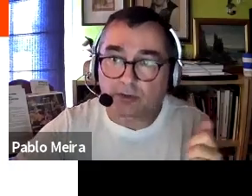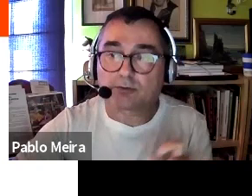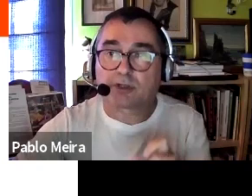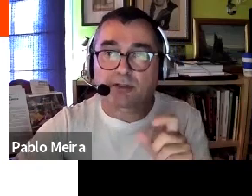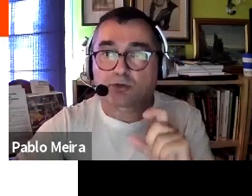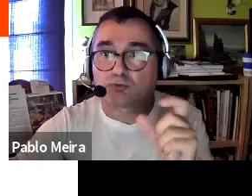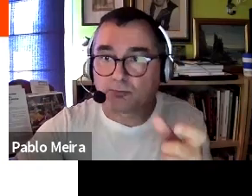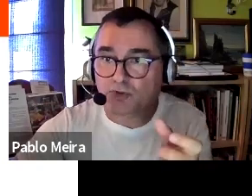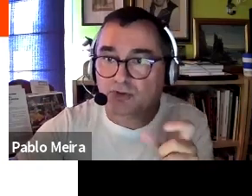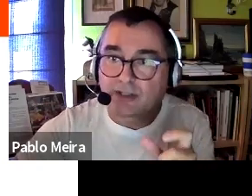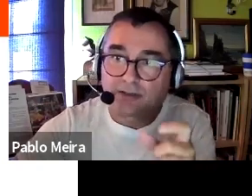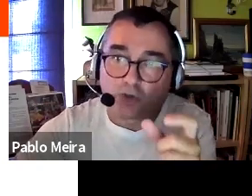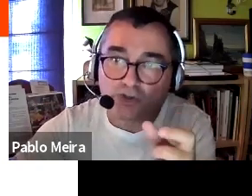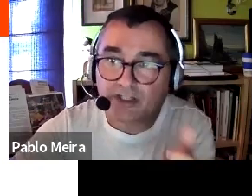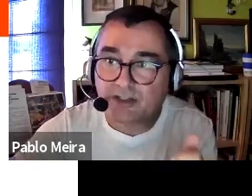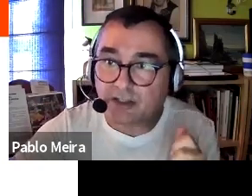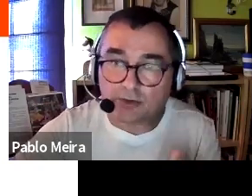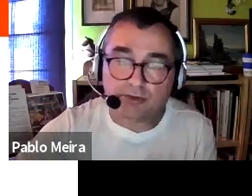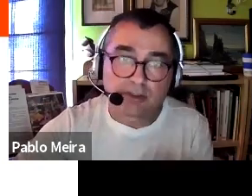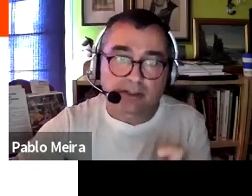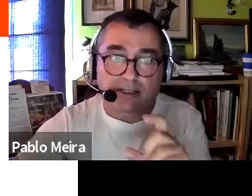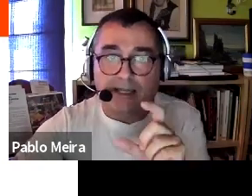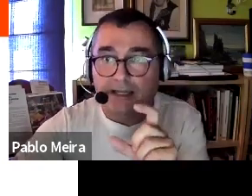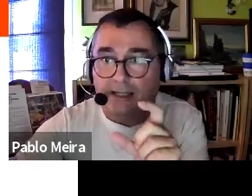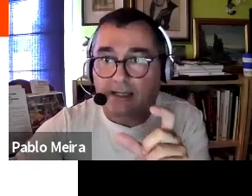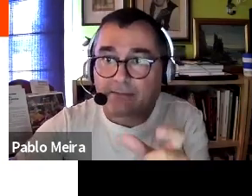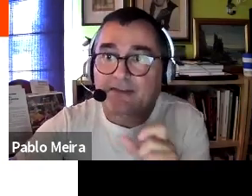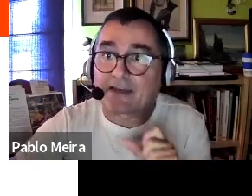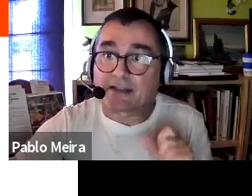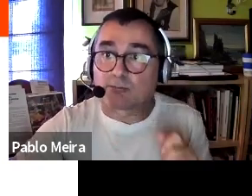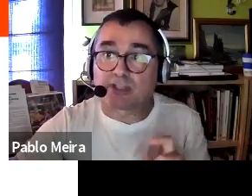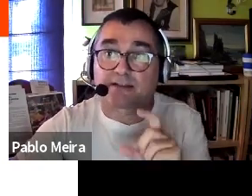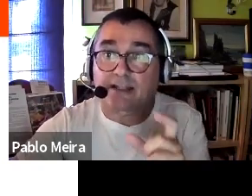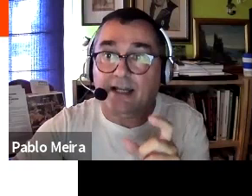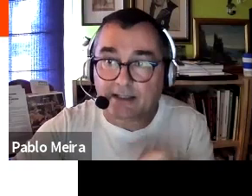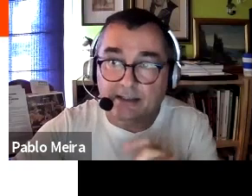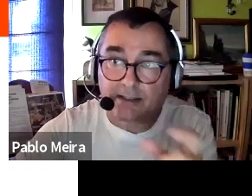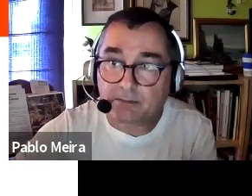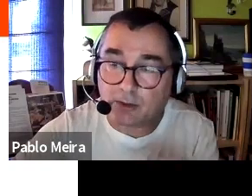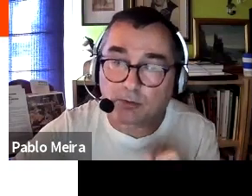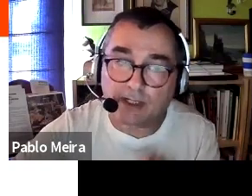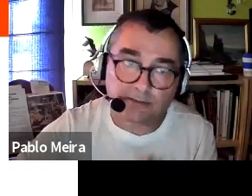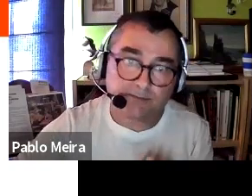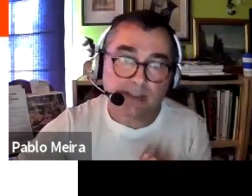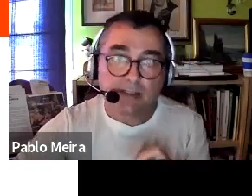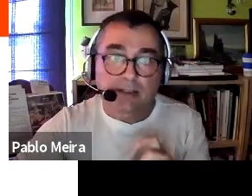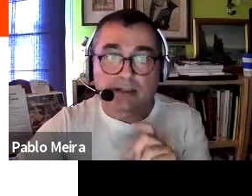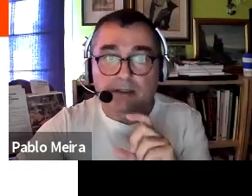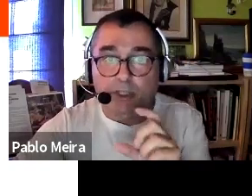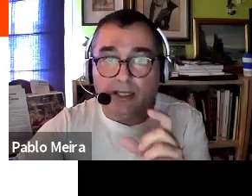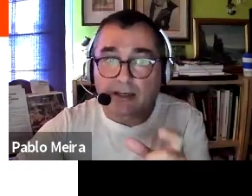descubriendo durante los últimos dos o tres siglos la capacidad que tenemos de alterar el clima global.